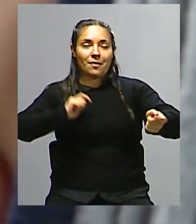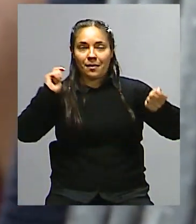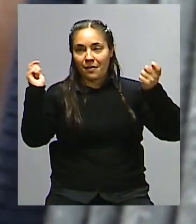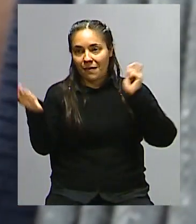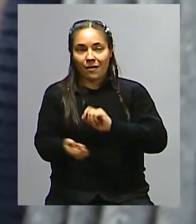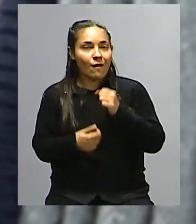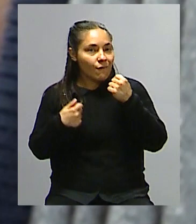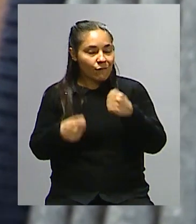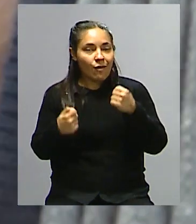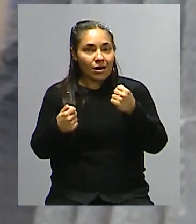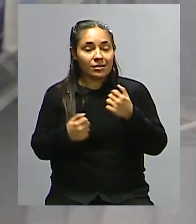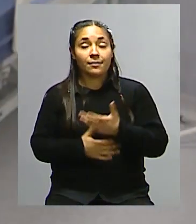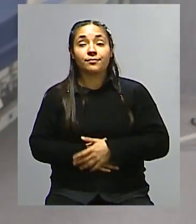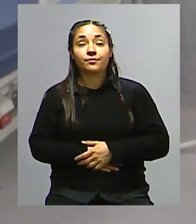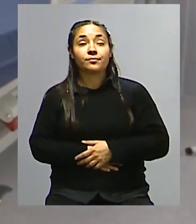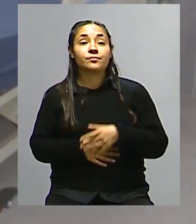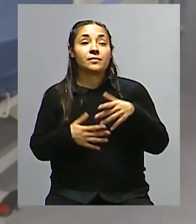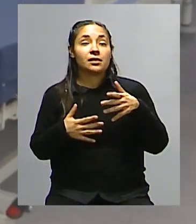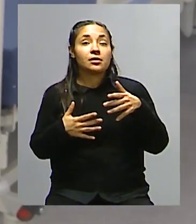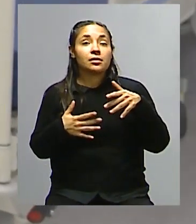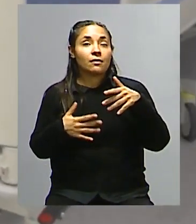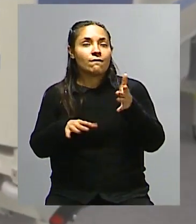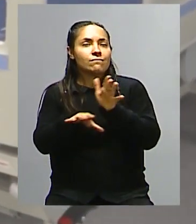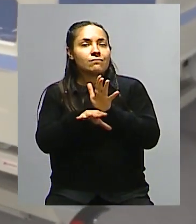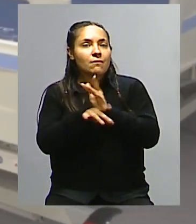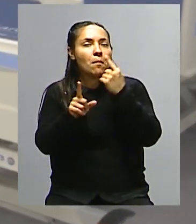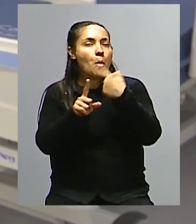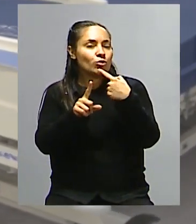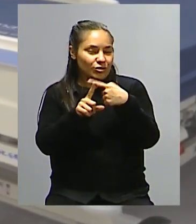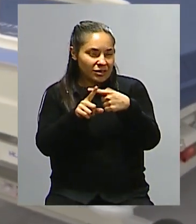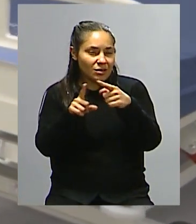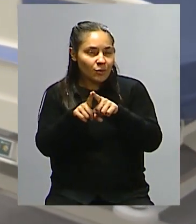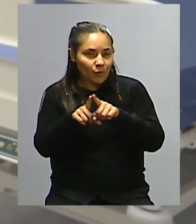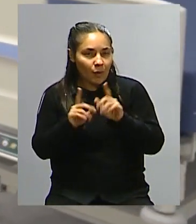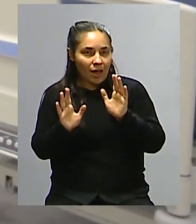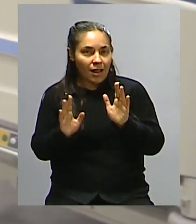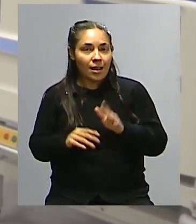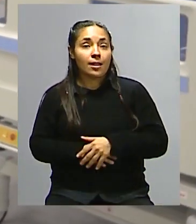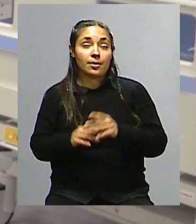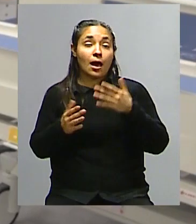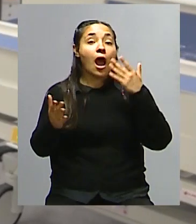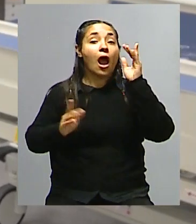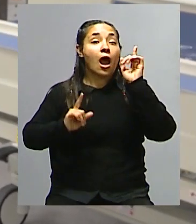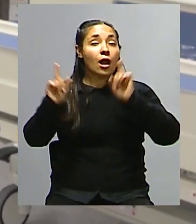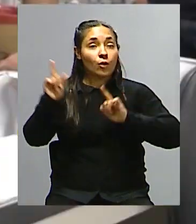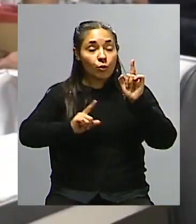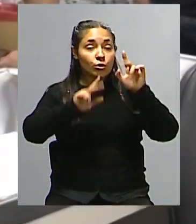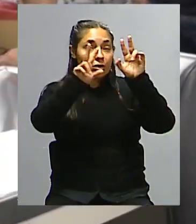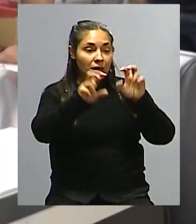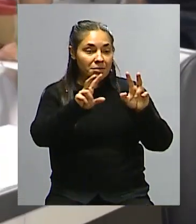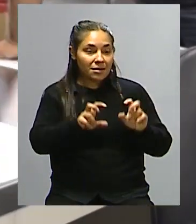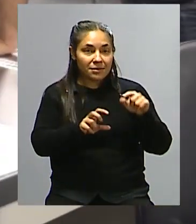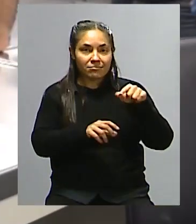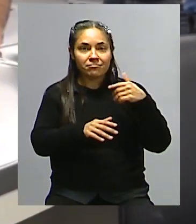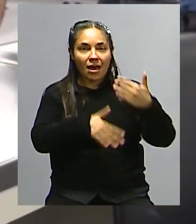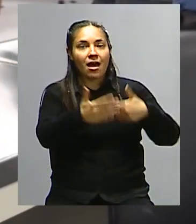y mirado desde una perspectiva positiva y nos ha permitido en algunos temas avanzar rápidamente en